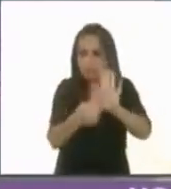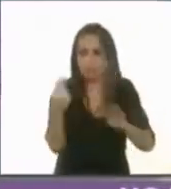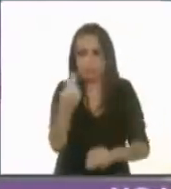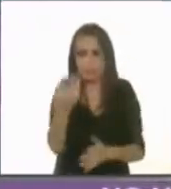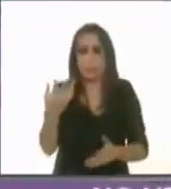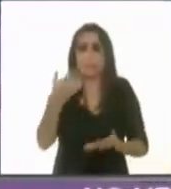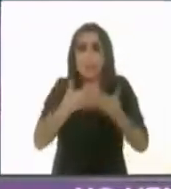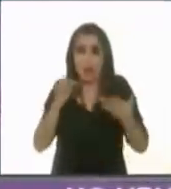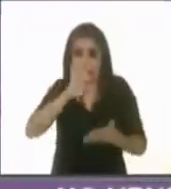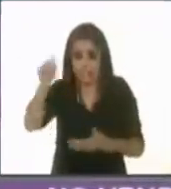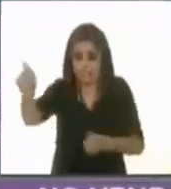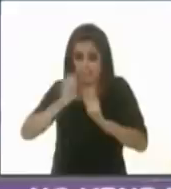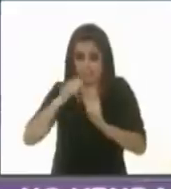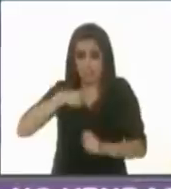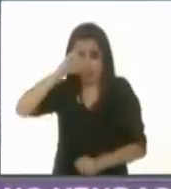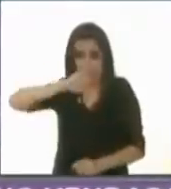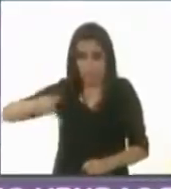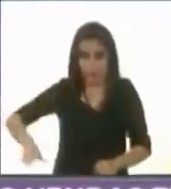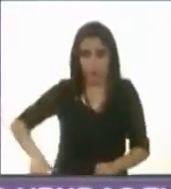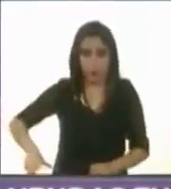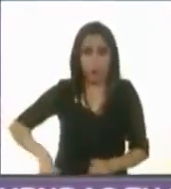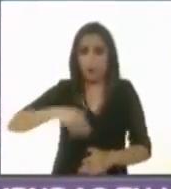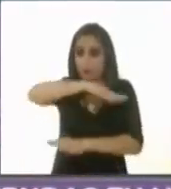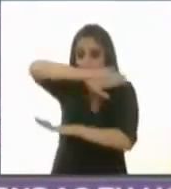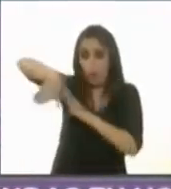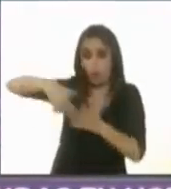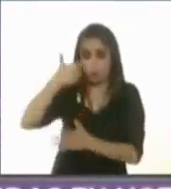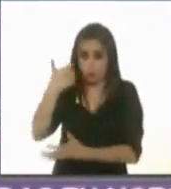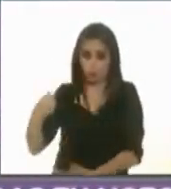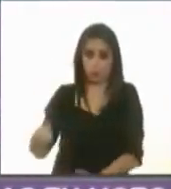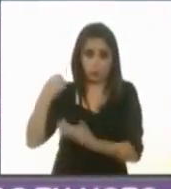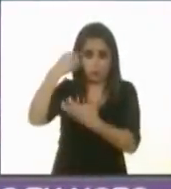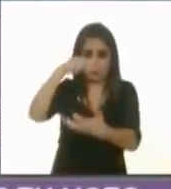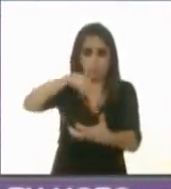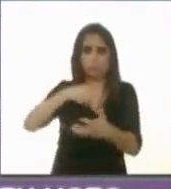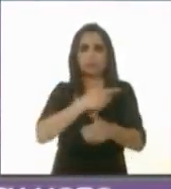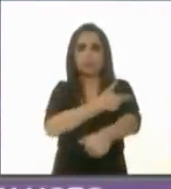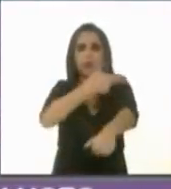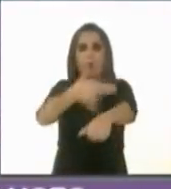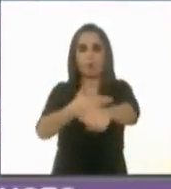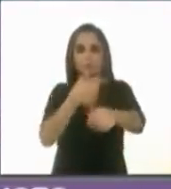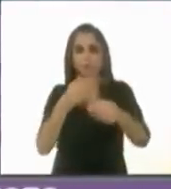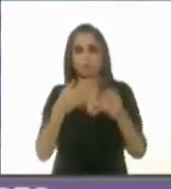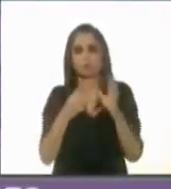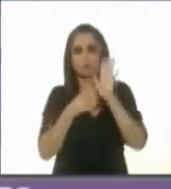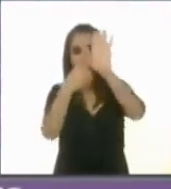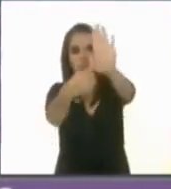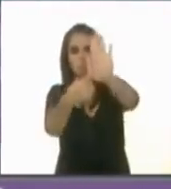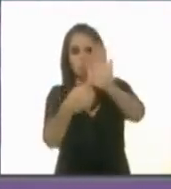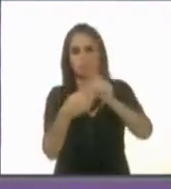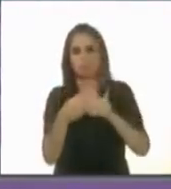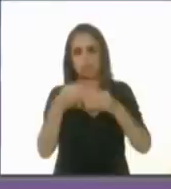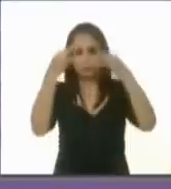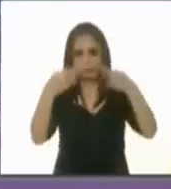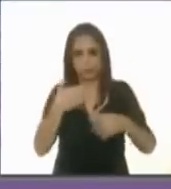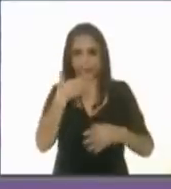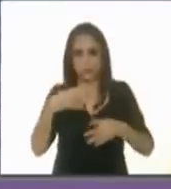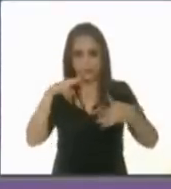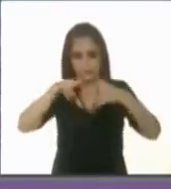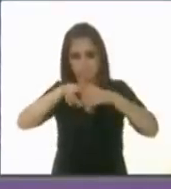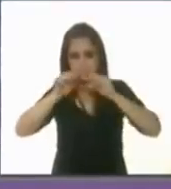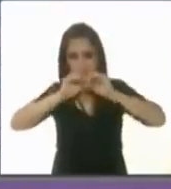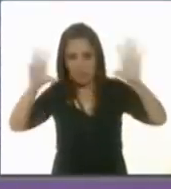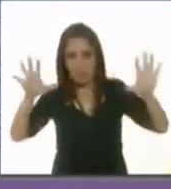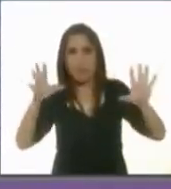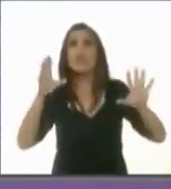sea jefa de gobierno, todos los recursos públicos serán transparentados automáticamente por medio de una